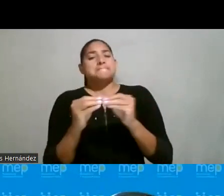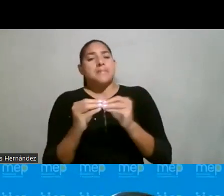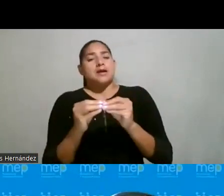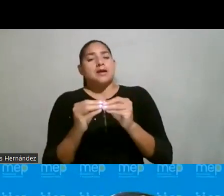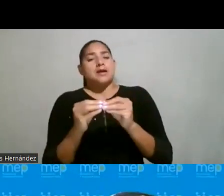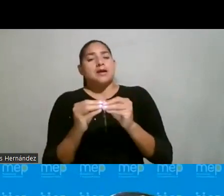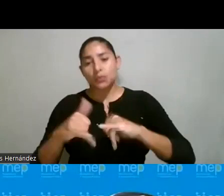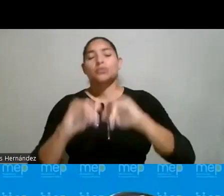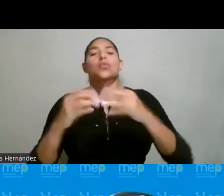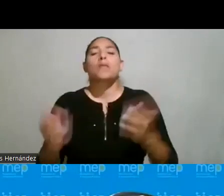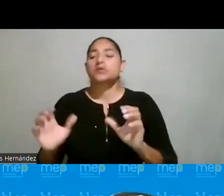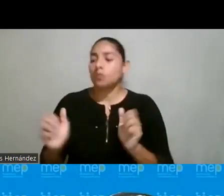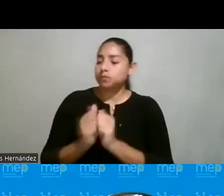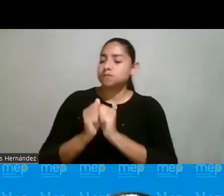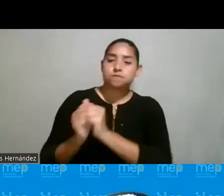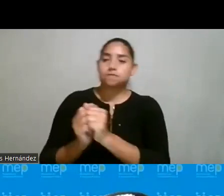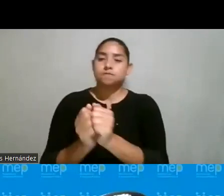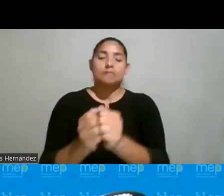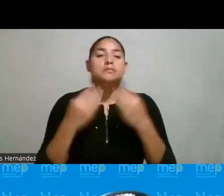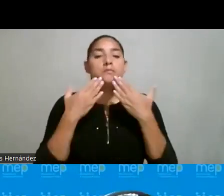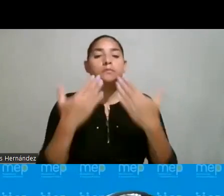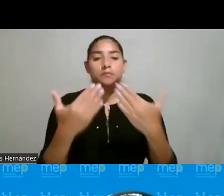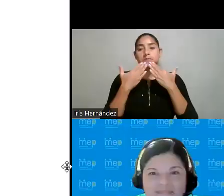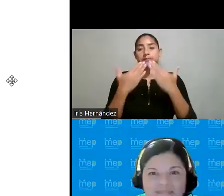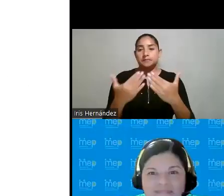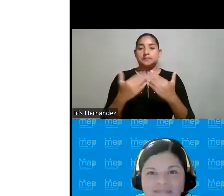hacemos de manera conjunta. Muchísimas gracias.